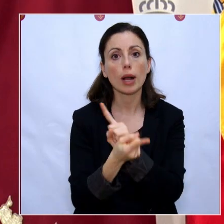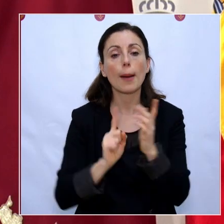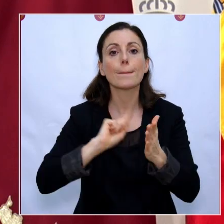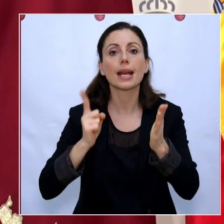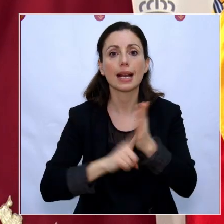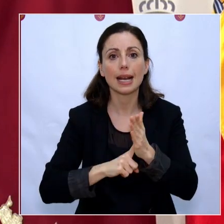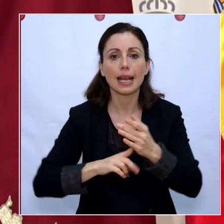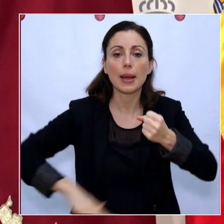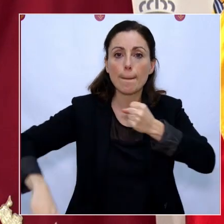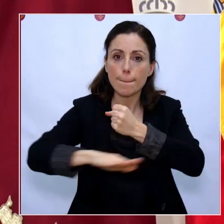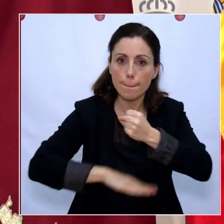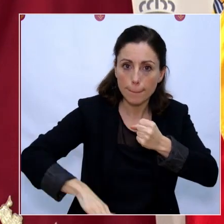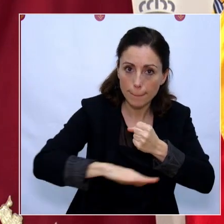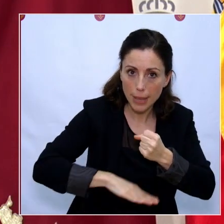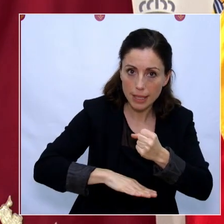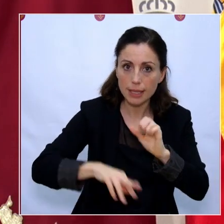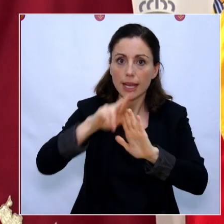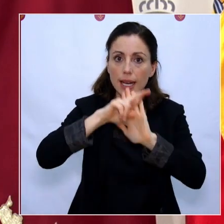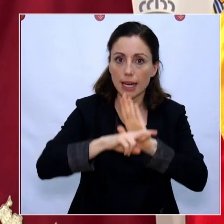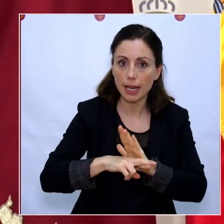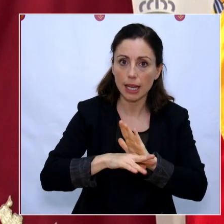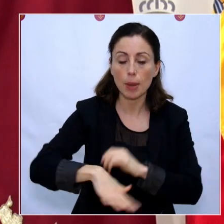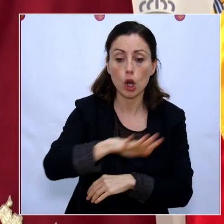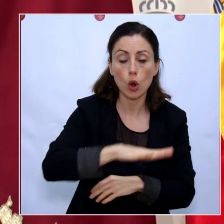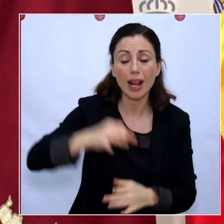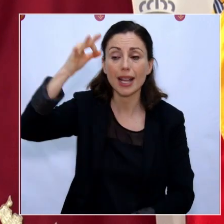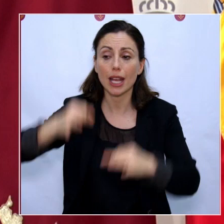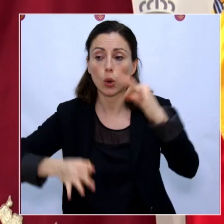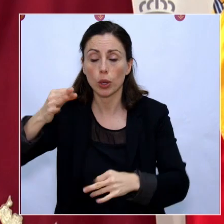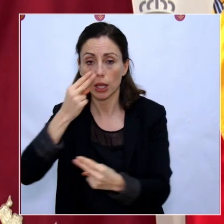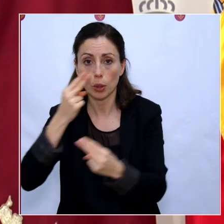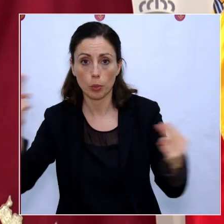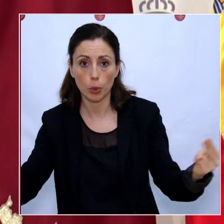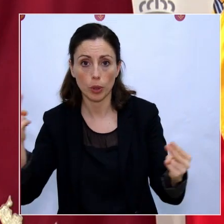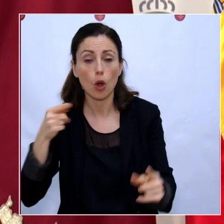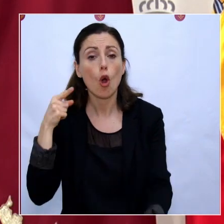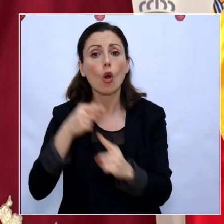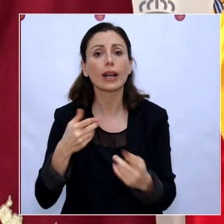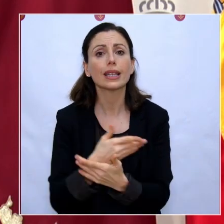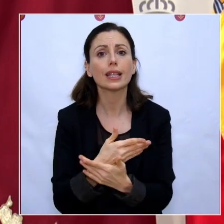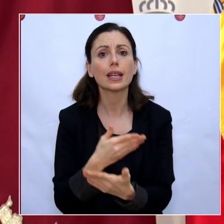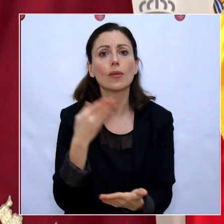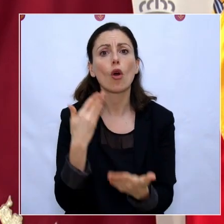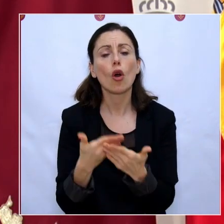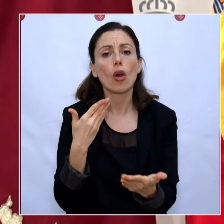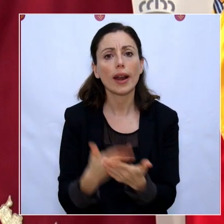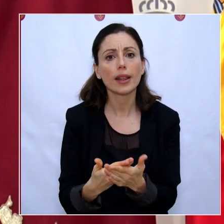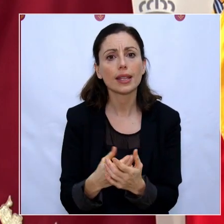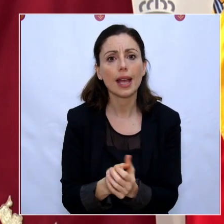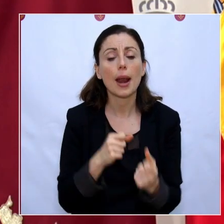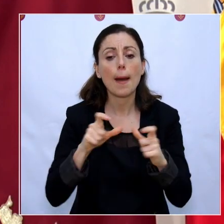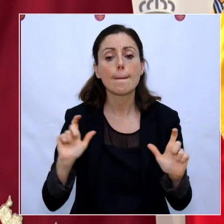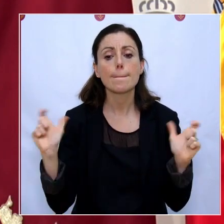ley de bases de régimen local y la ley del régimen jurídico del sector público, con el objetivo de garantizar que los plenos de los ayuntamientos